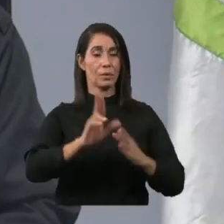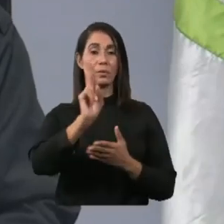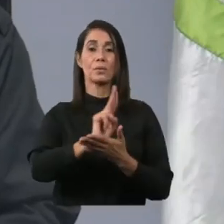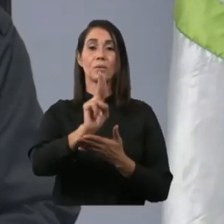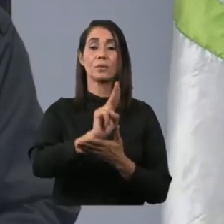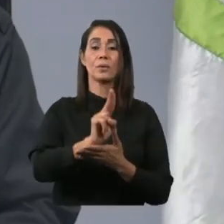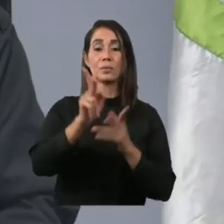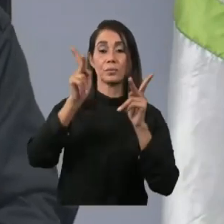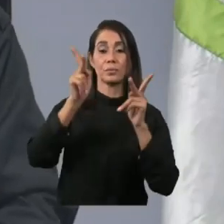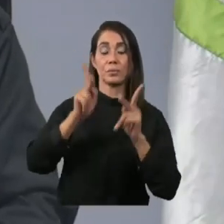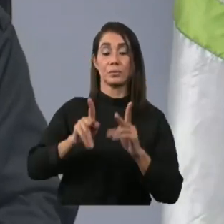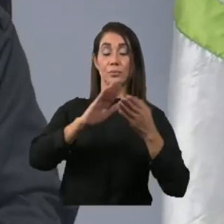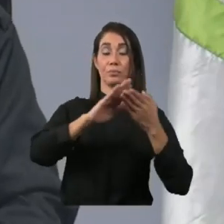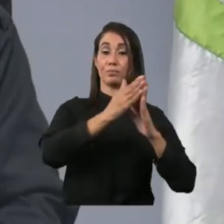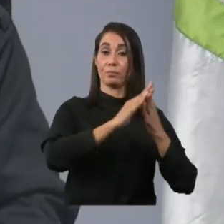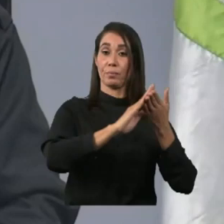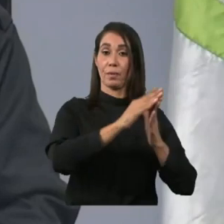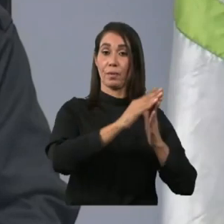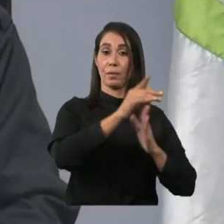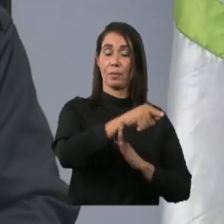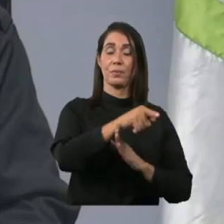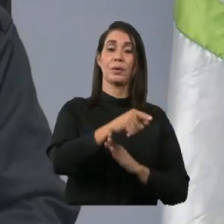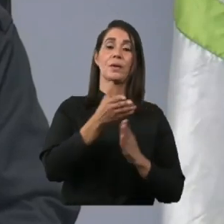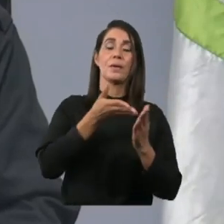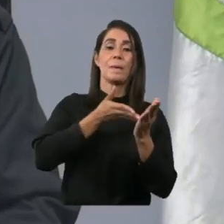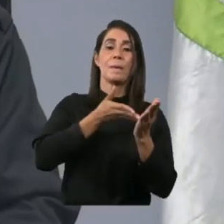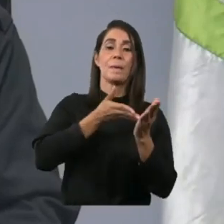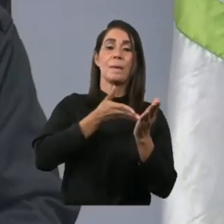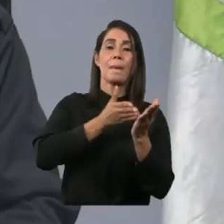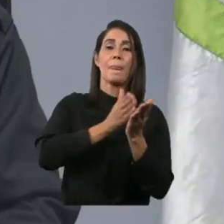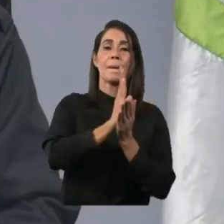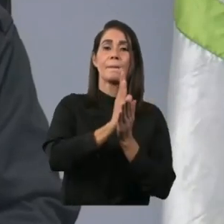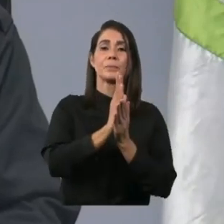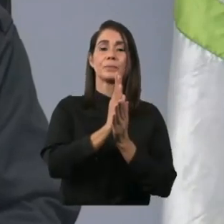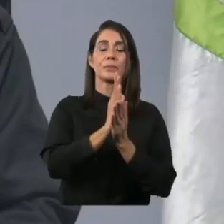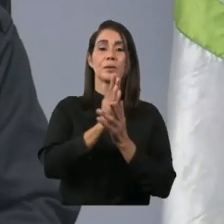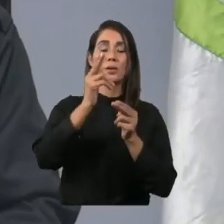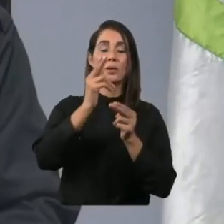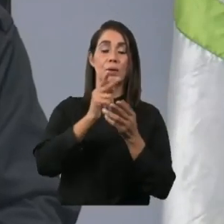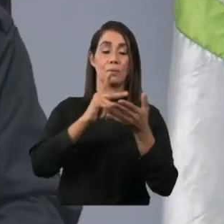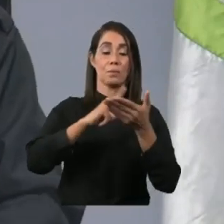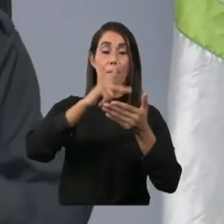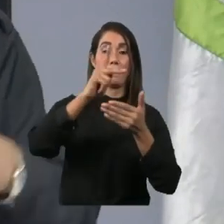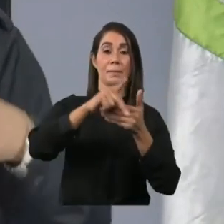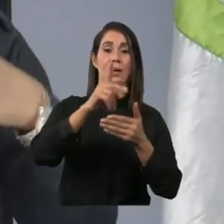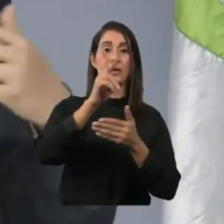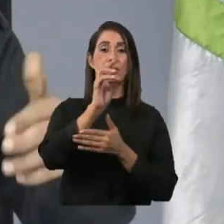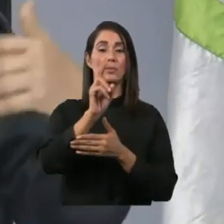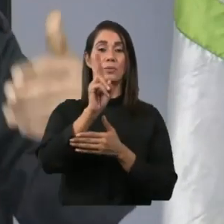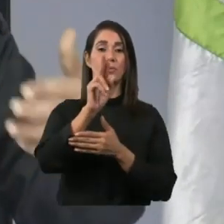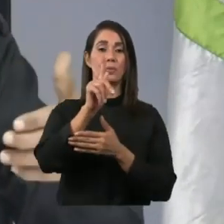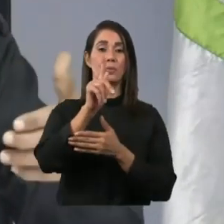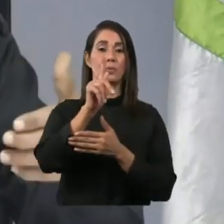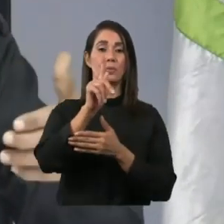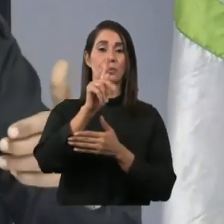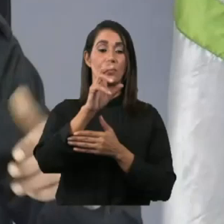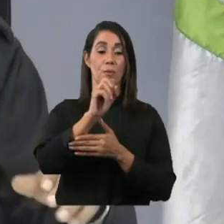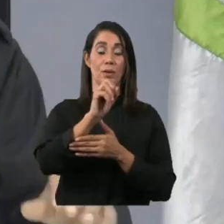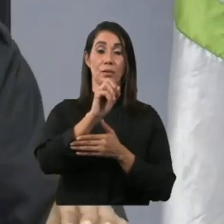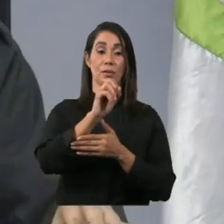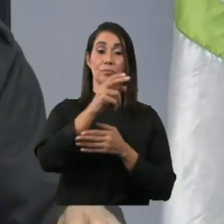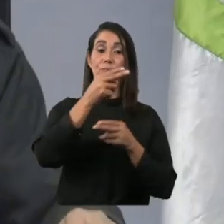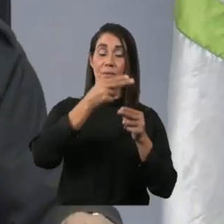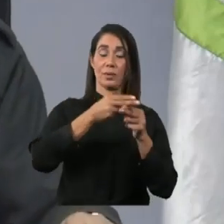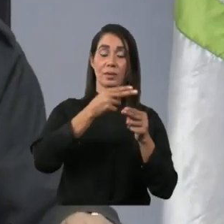municipios a partir de la intervención del Plan Duarte. De manera que ese Plan Duarte